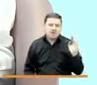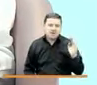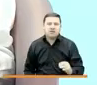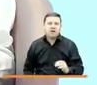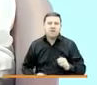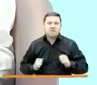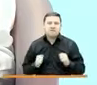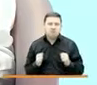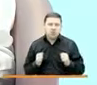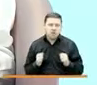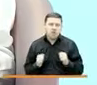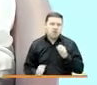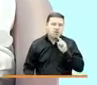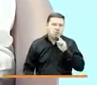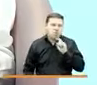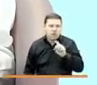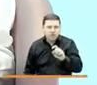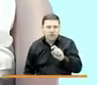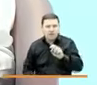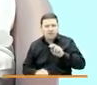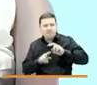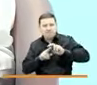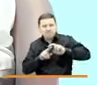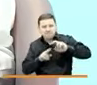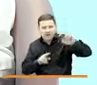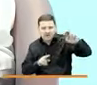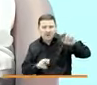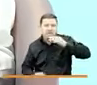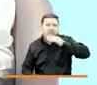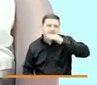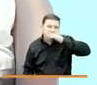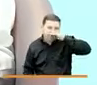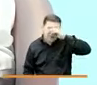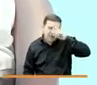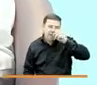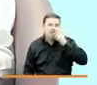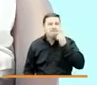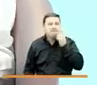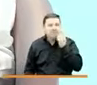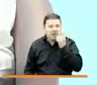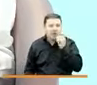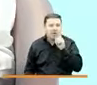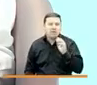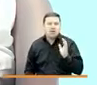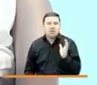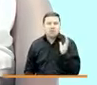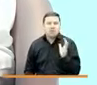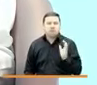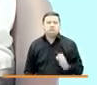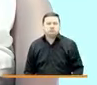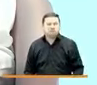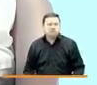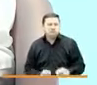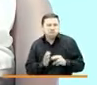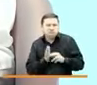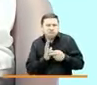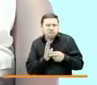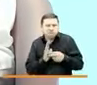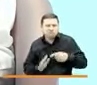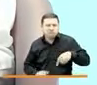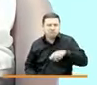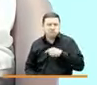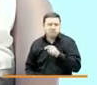Bogotá, Bucaramanga, Manizales, Medellín, Pereira y Popayán. Esto quiere decir que